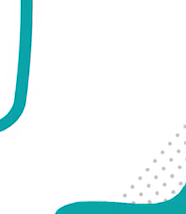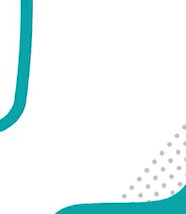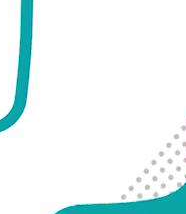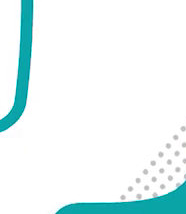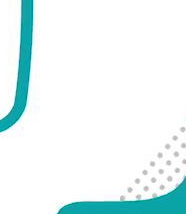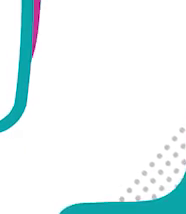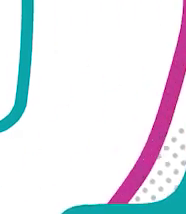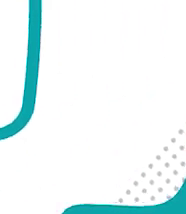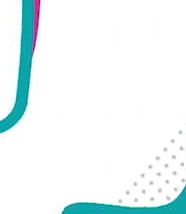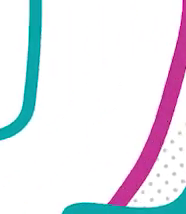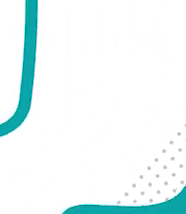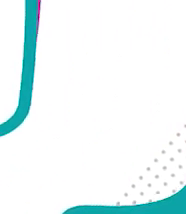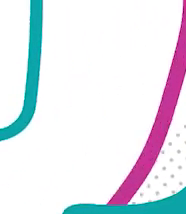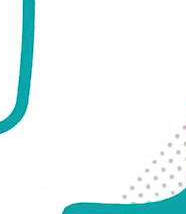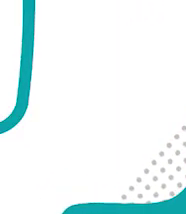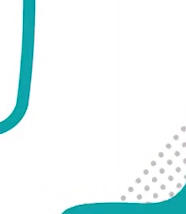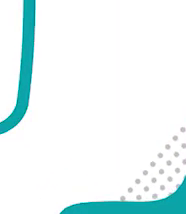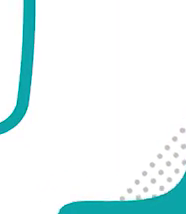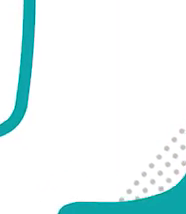Aprende en a